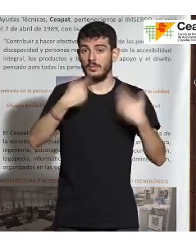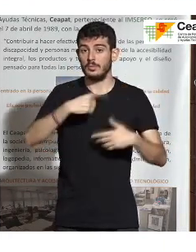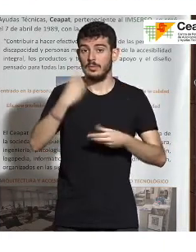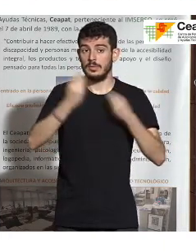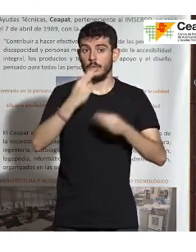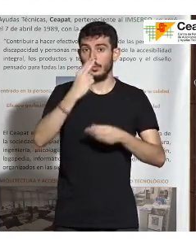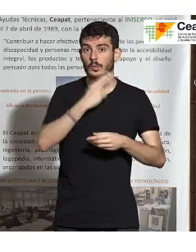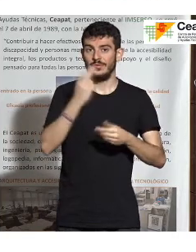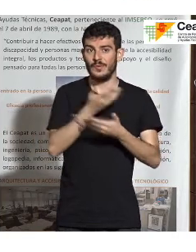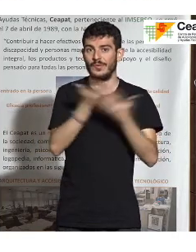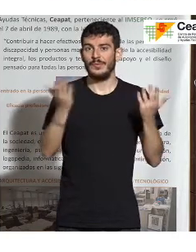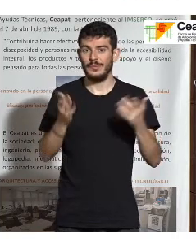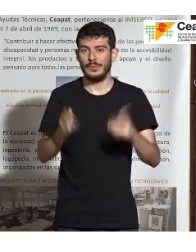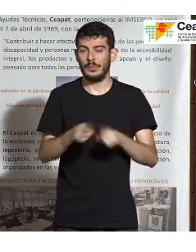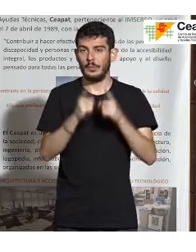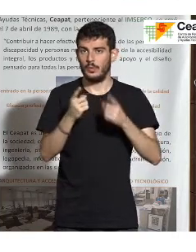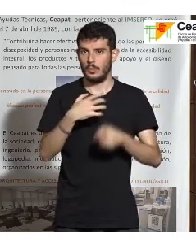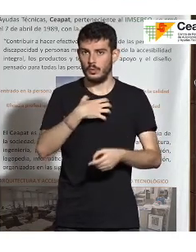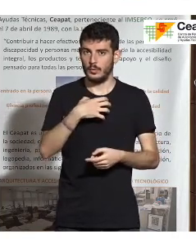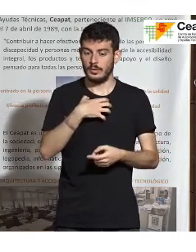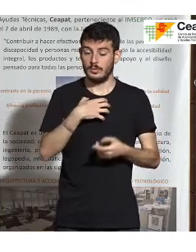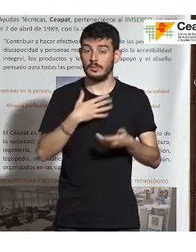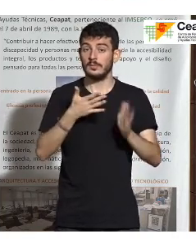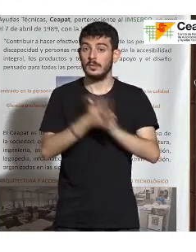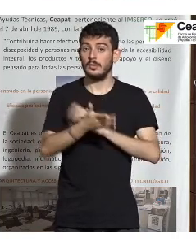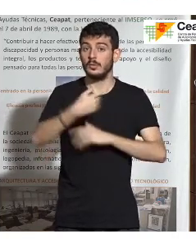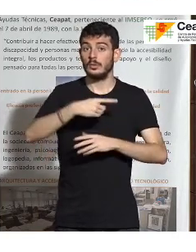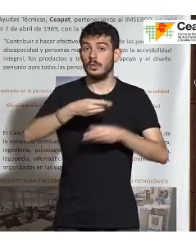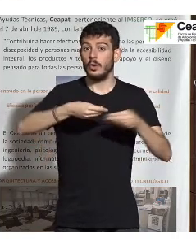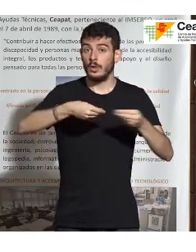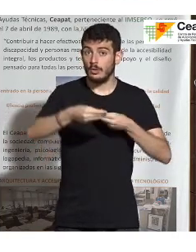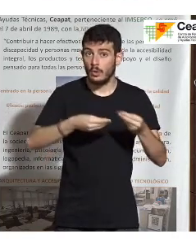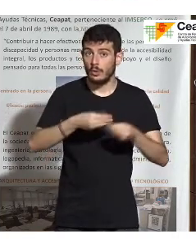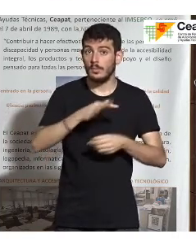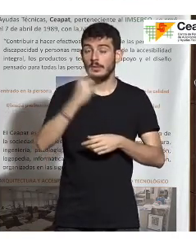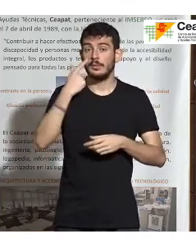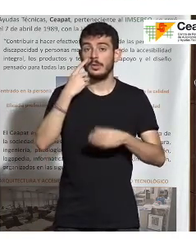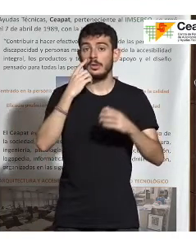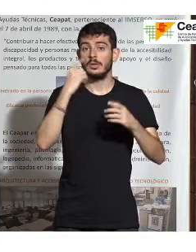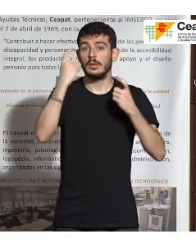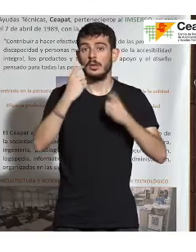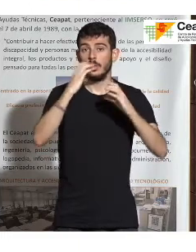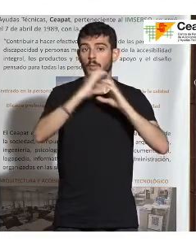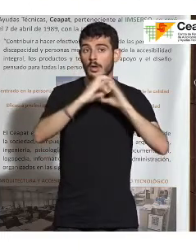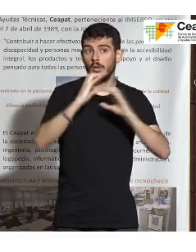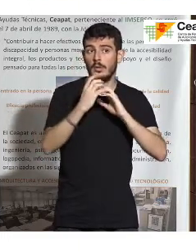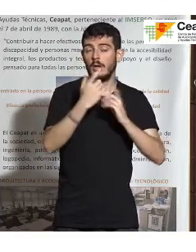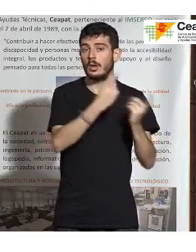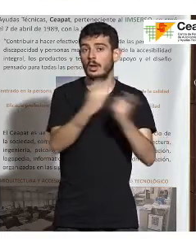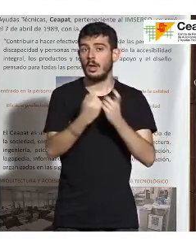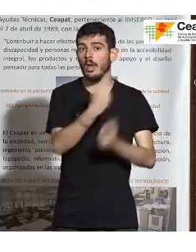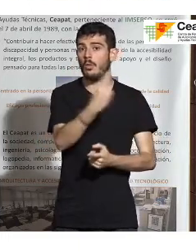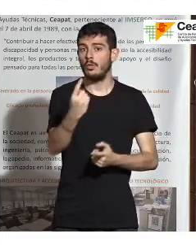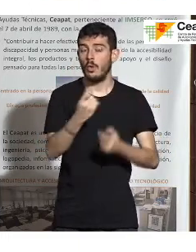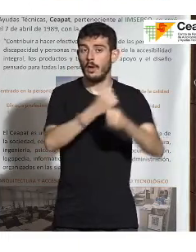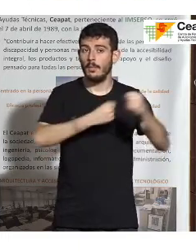cualquier cosa y eso ha sido la negociación, el tratar de comunicar cuáles son las necesidades de cada uno, la empatía,